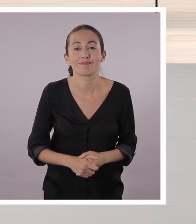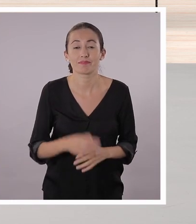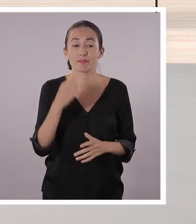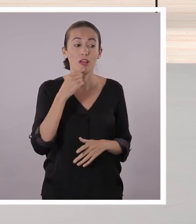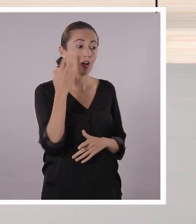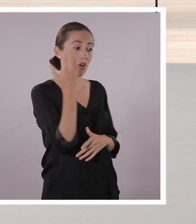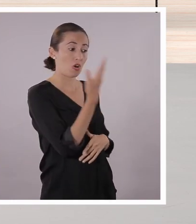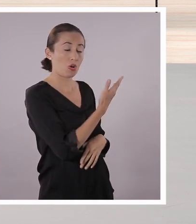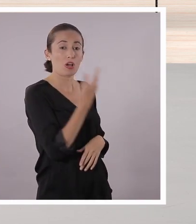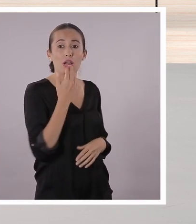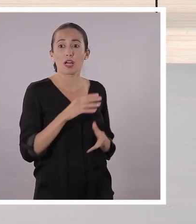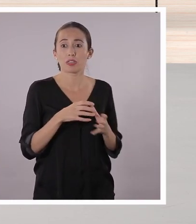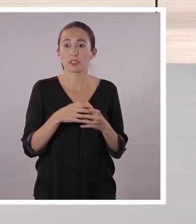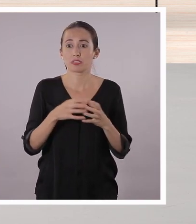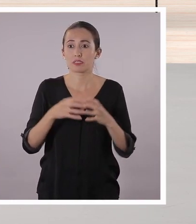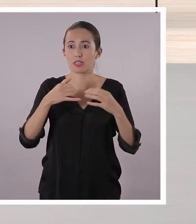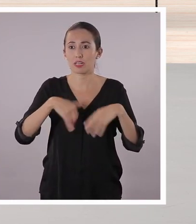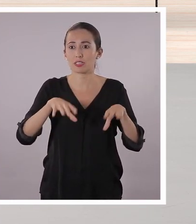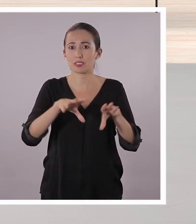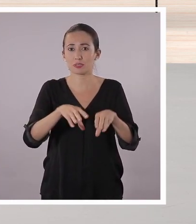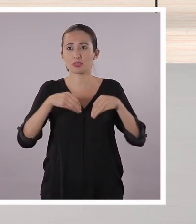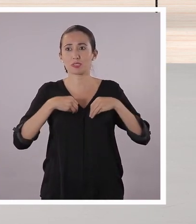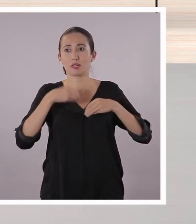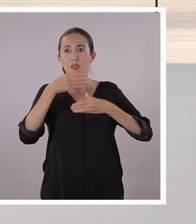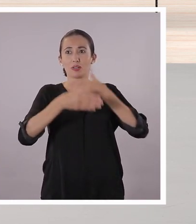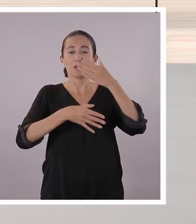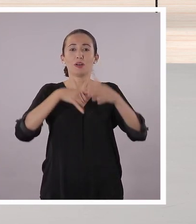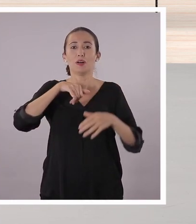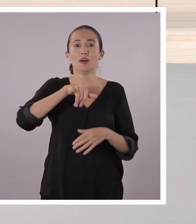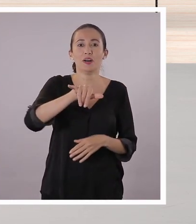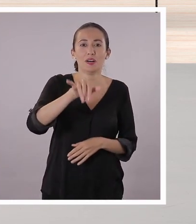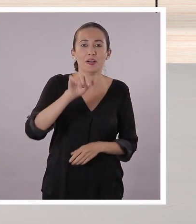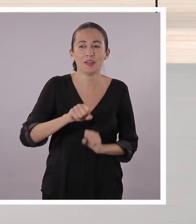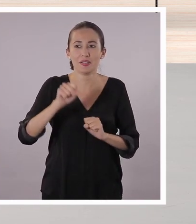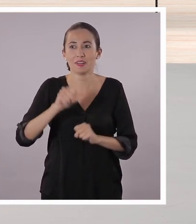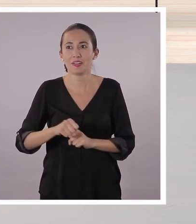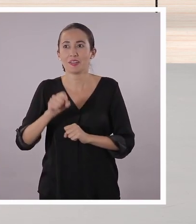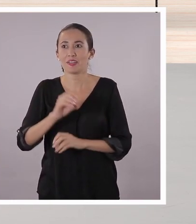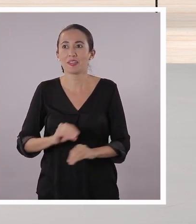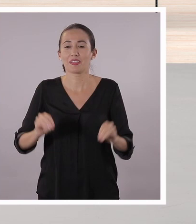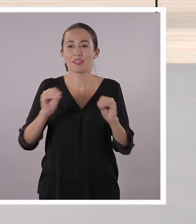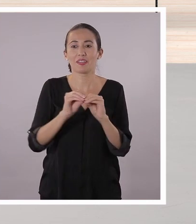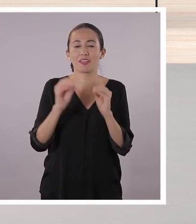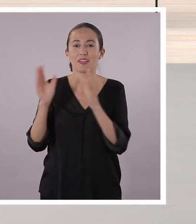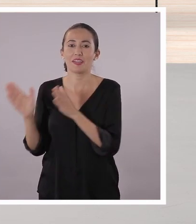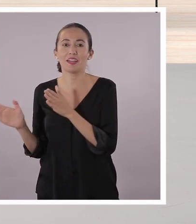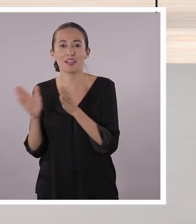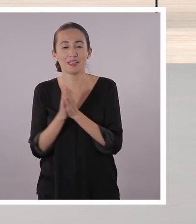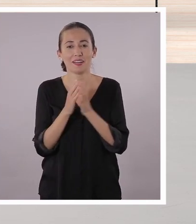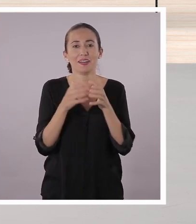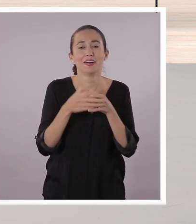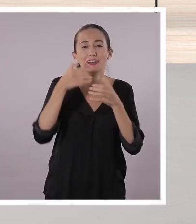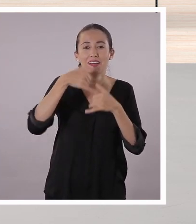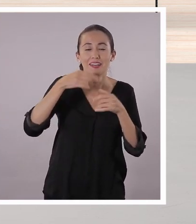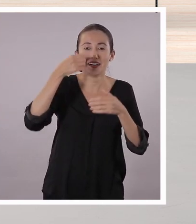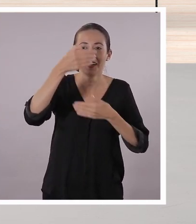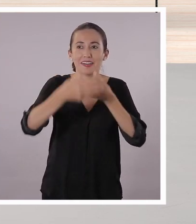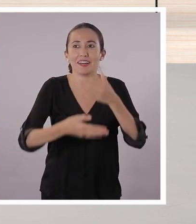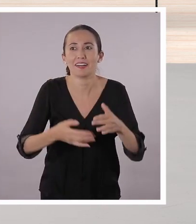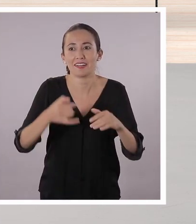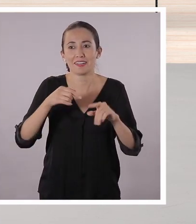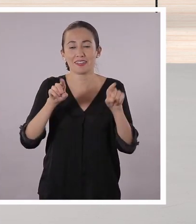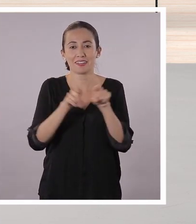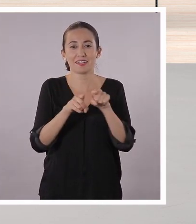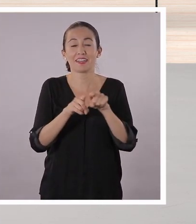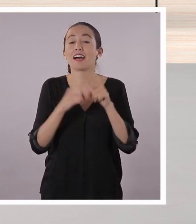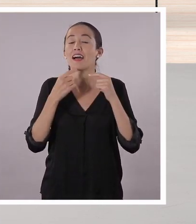Listo, chicos y chicas, tenemos entonces nuestra pizarra. Y en ella están algunas imágenes que se relacionan con el tema de la clase de hoy, la comunicación